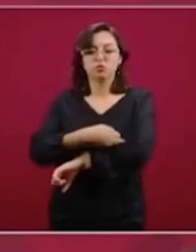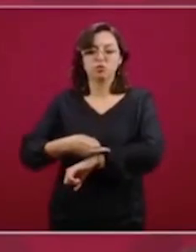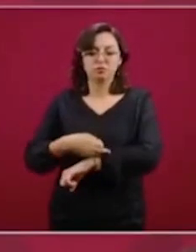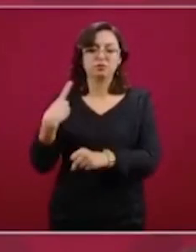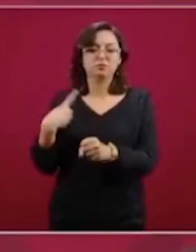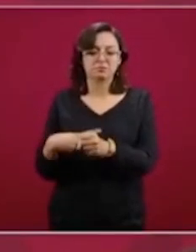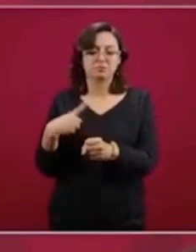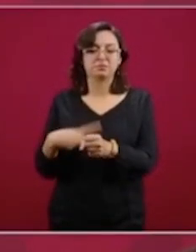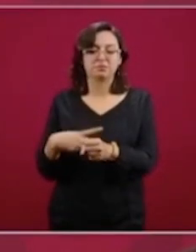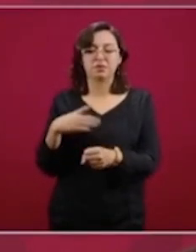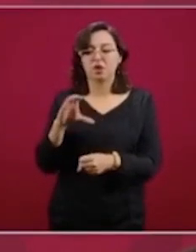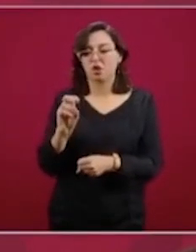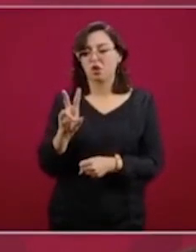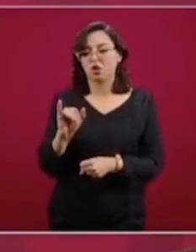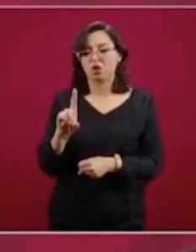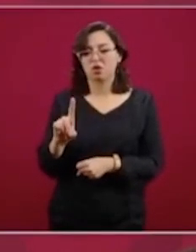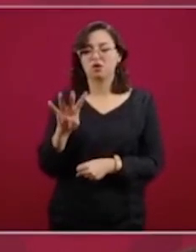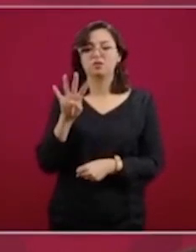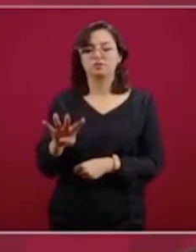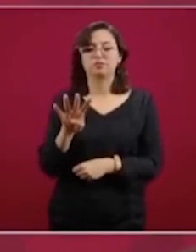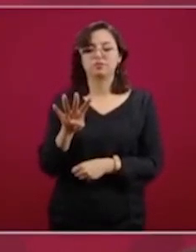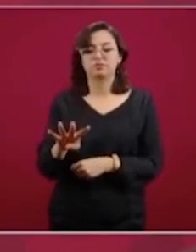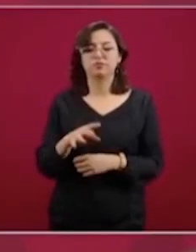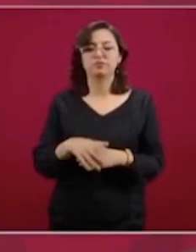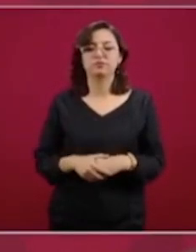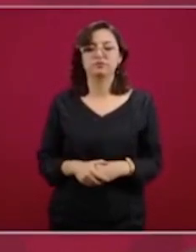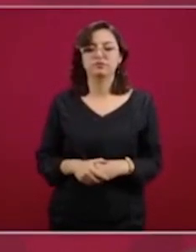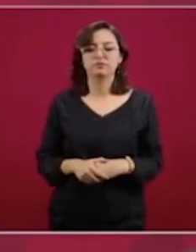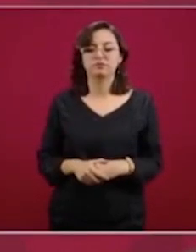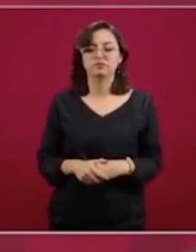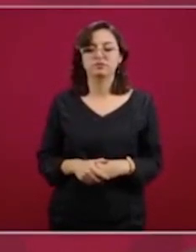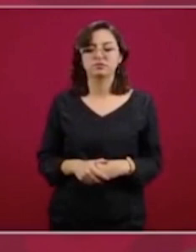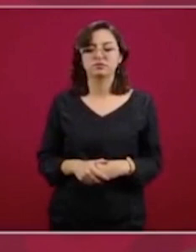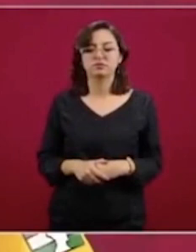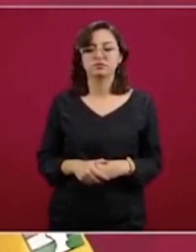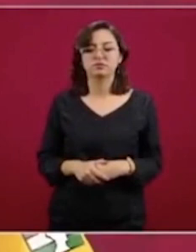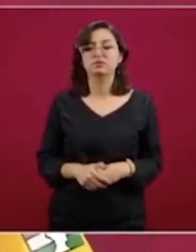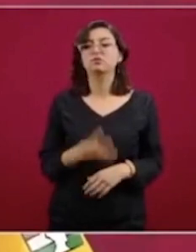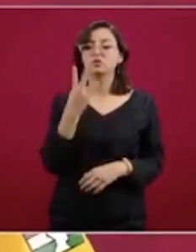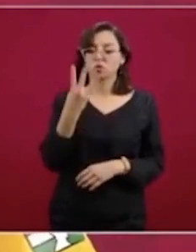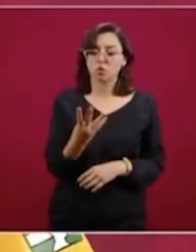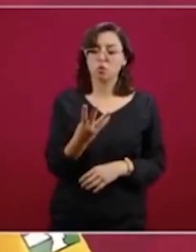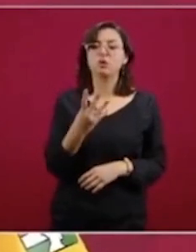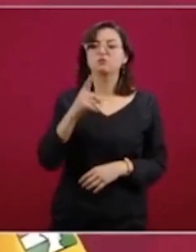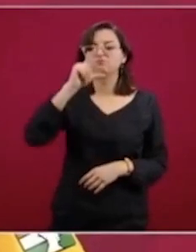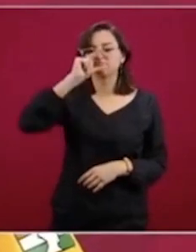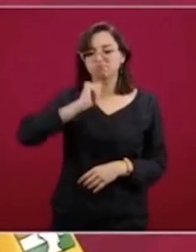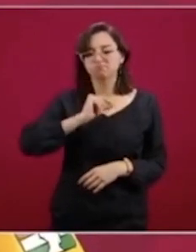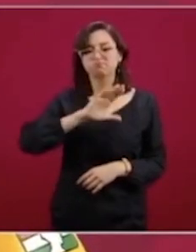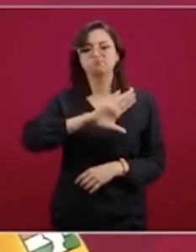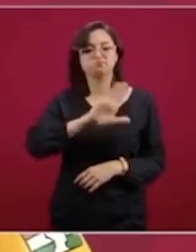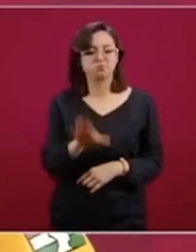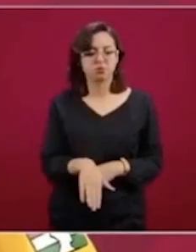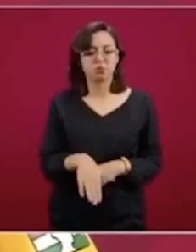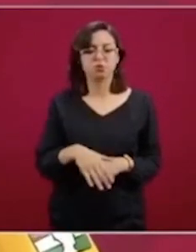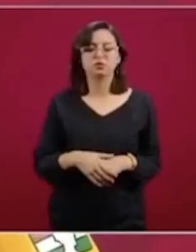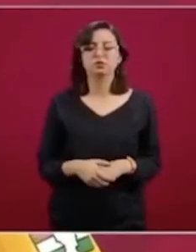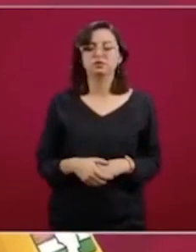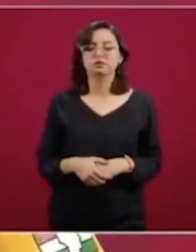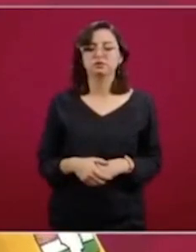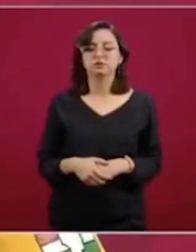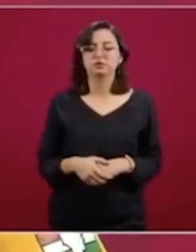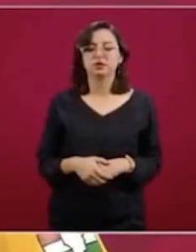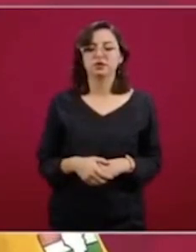este COVID-19. Hemos tenido cuatro muertes y actualmente tenemos